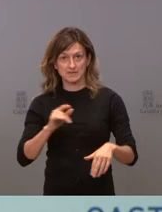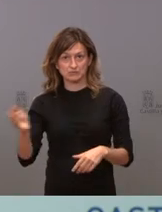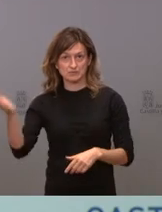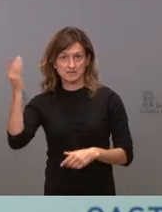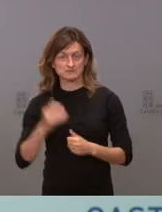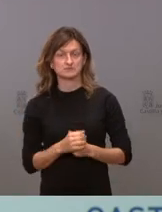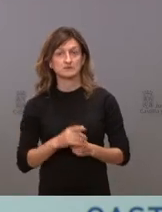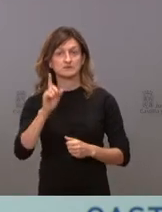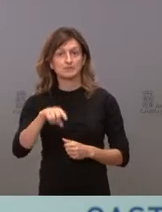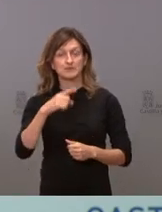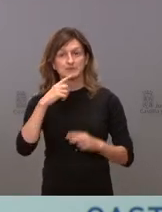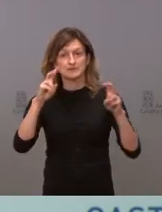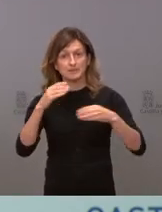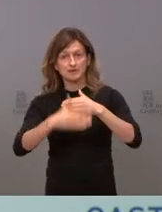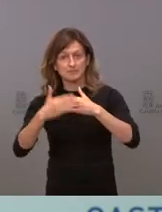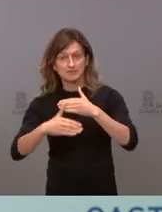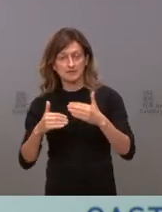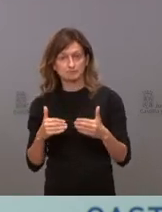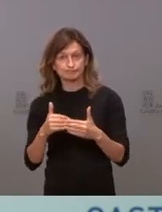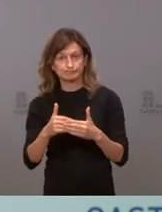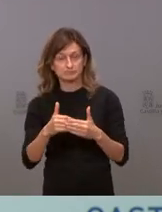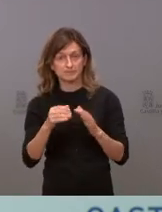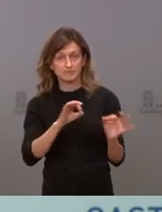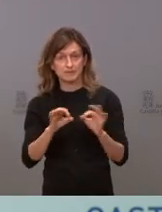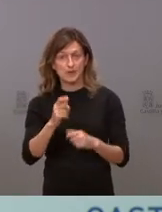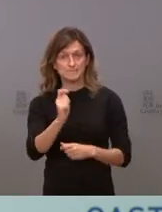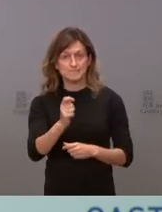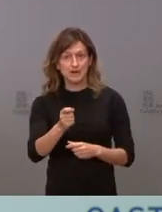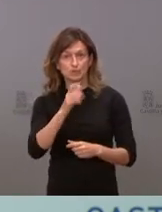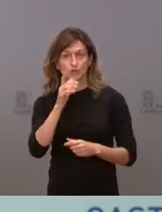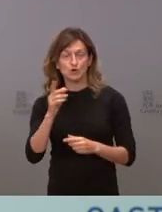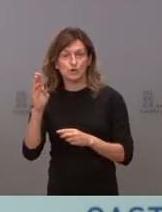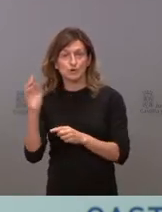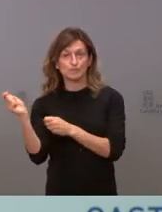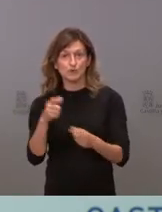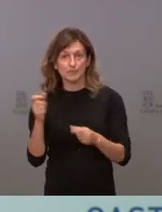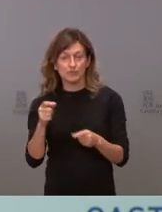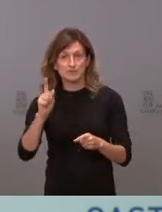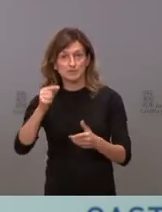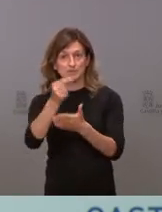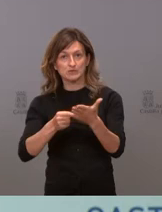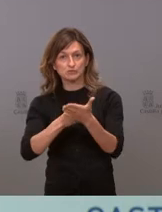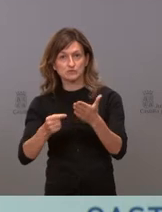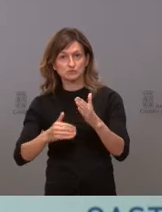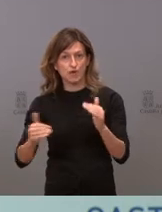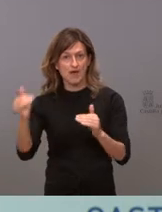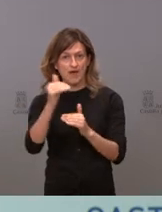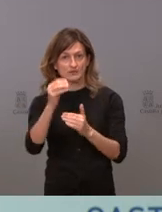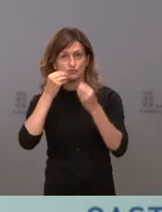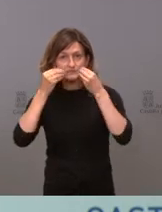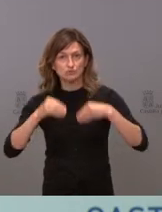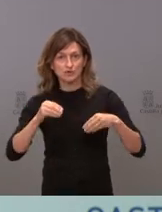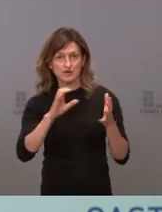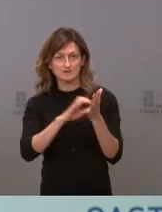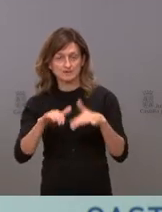finalizado dentro del límite previsto nuestros pagos a proveedores. Hemos firmado los presupuestos más altos de la historia de la comunidad,